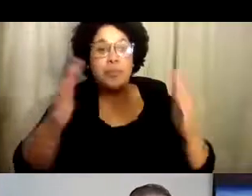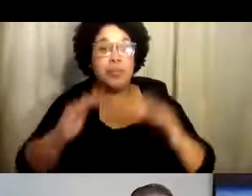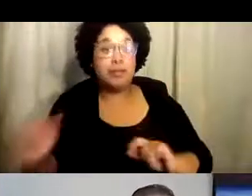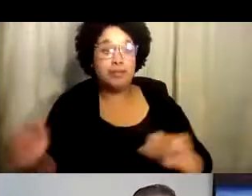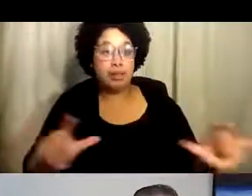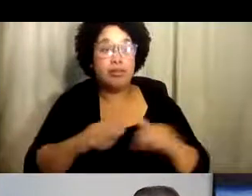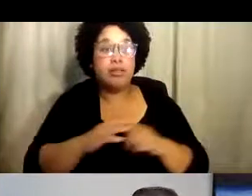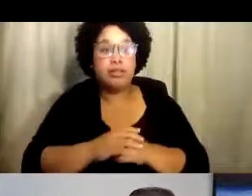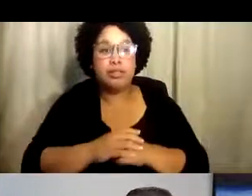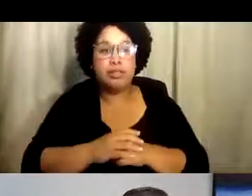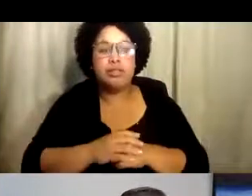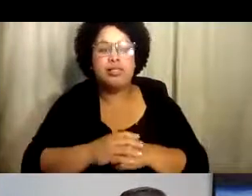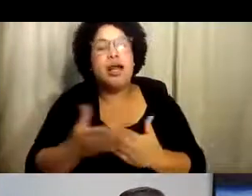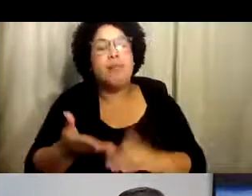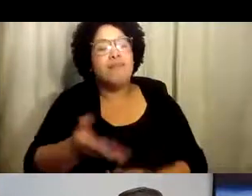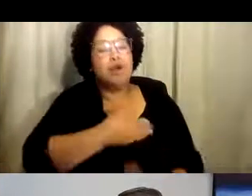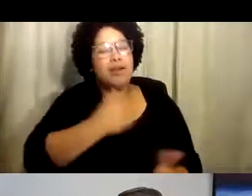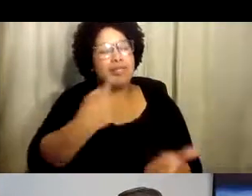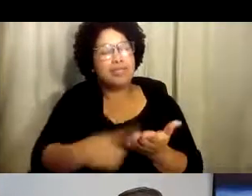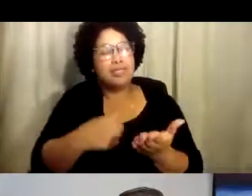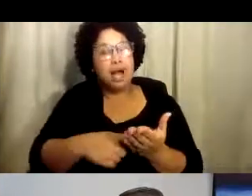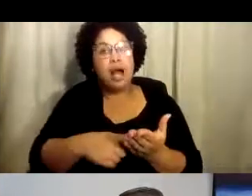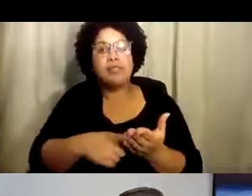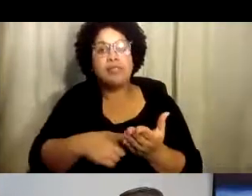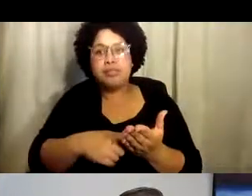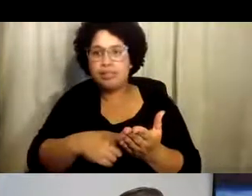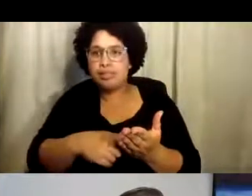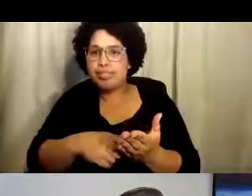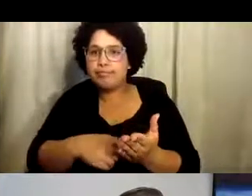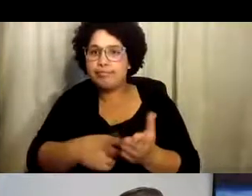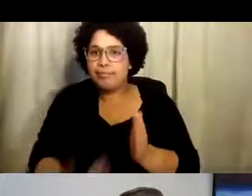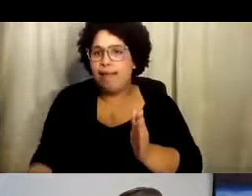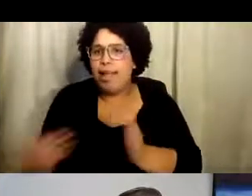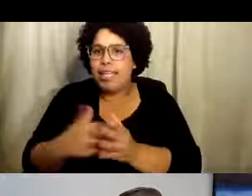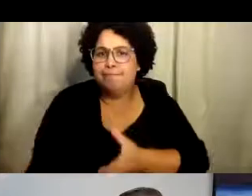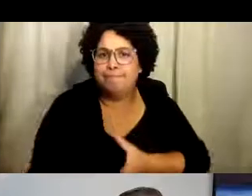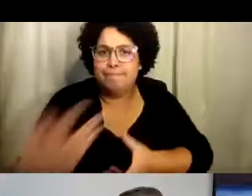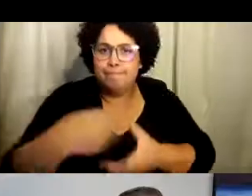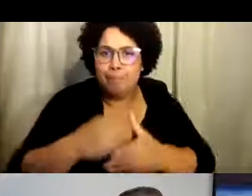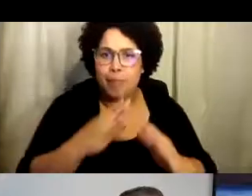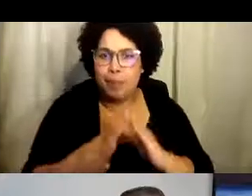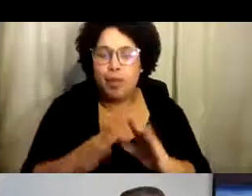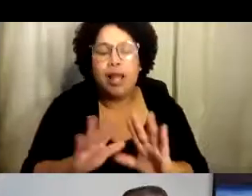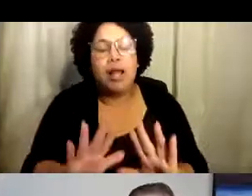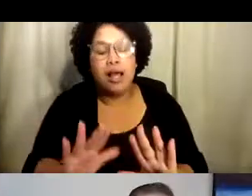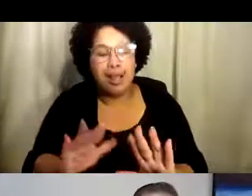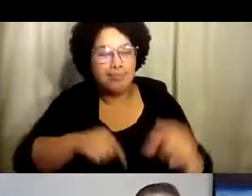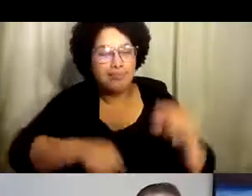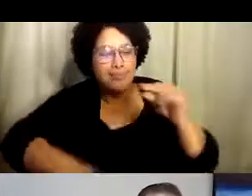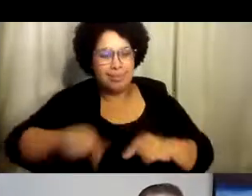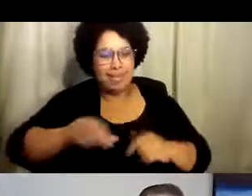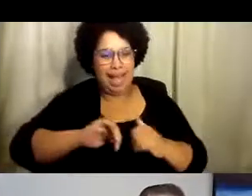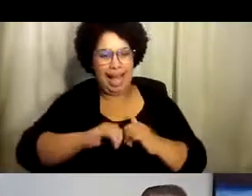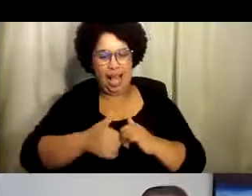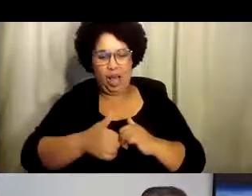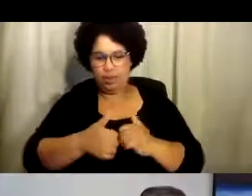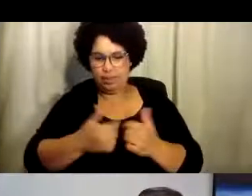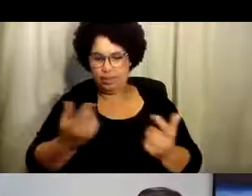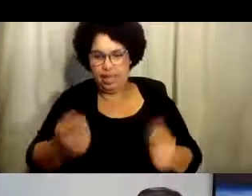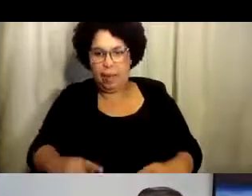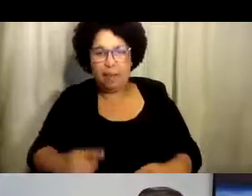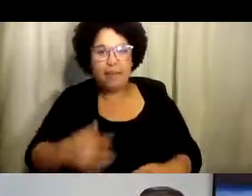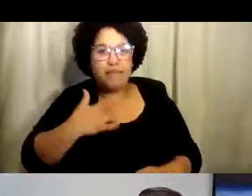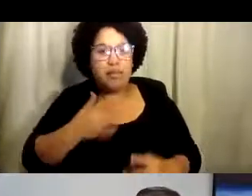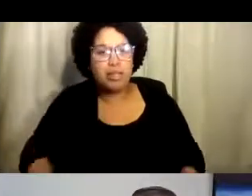transporte también. Y antes de hablar de reintegración, quiero retroceder un poco y hablar de cómo